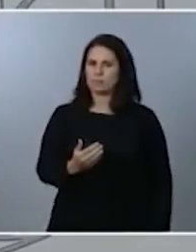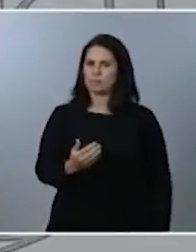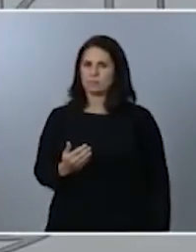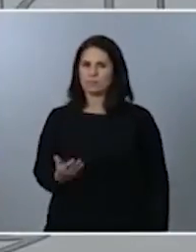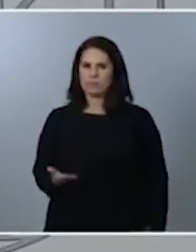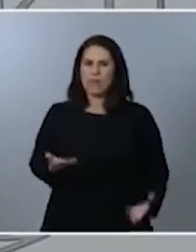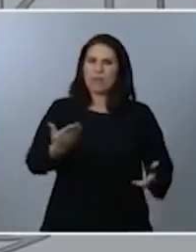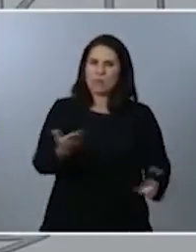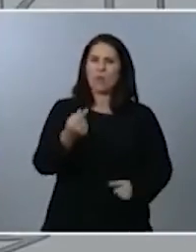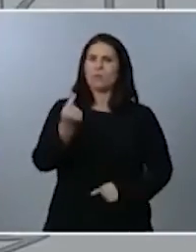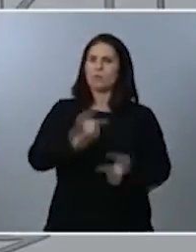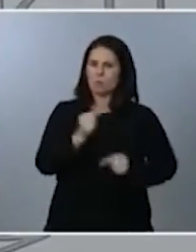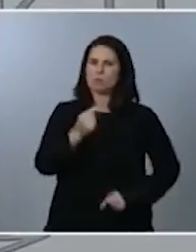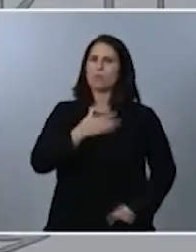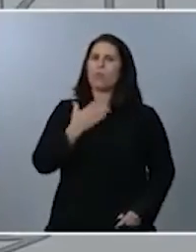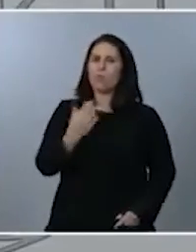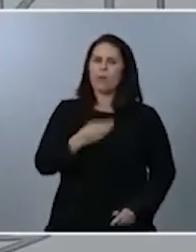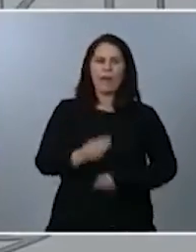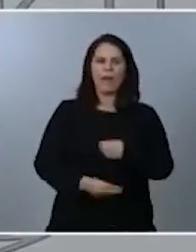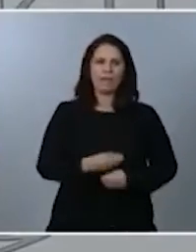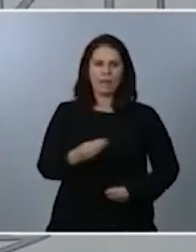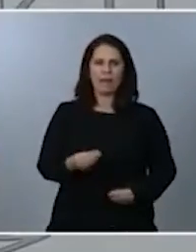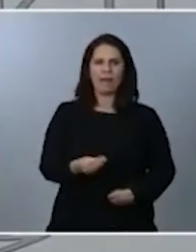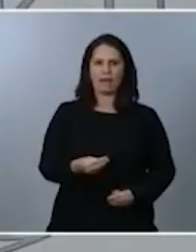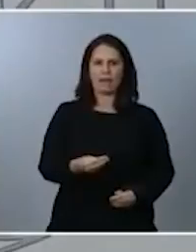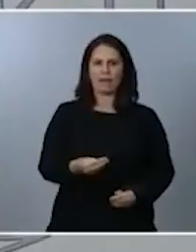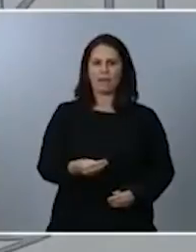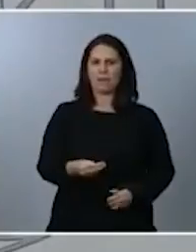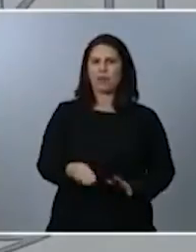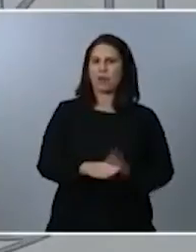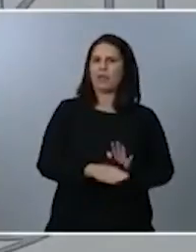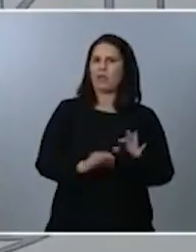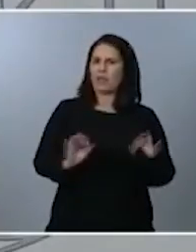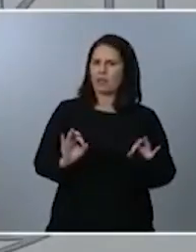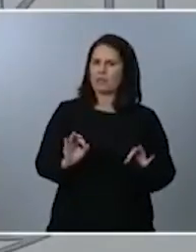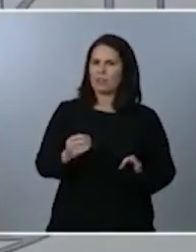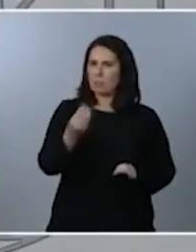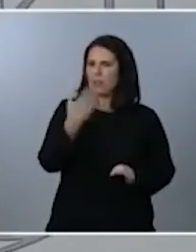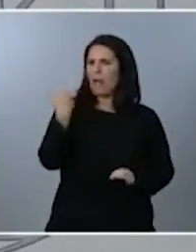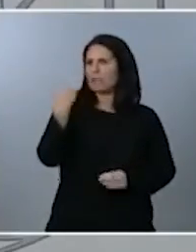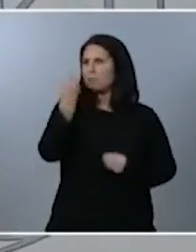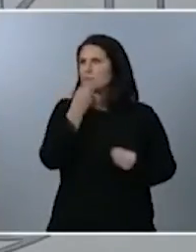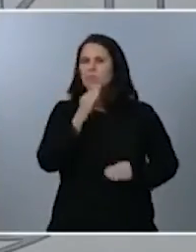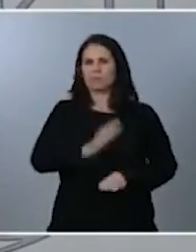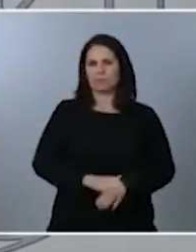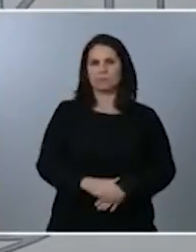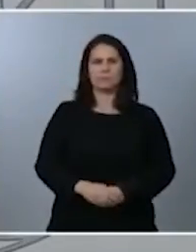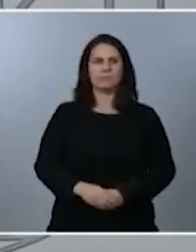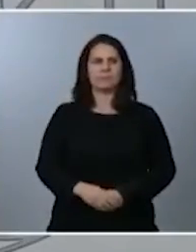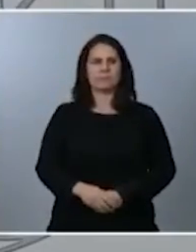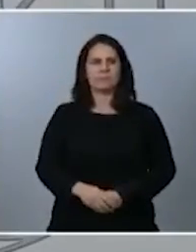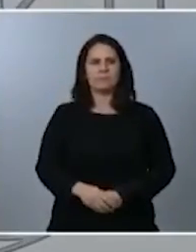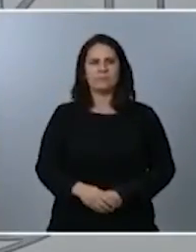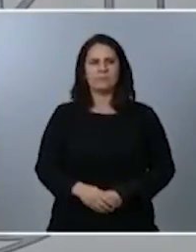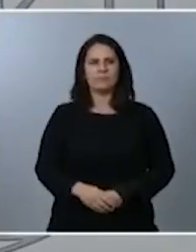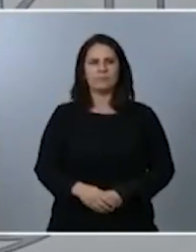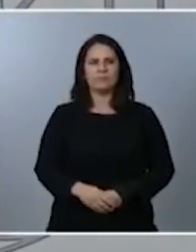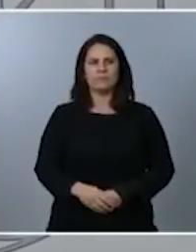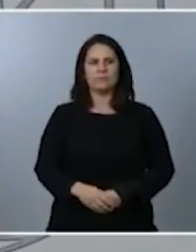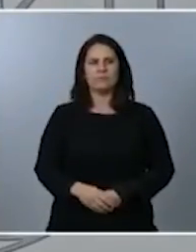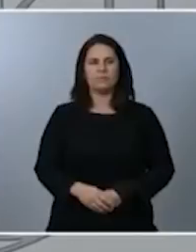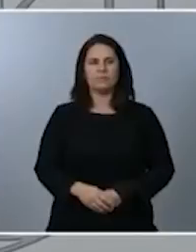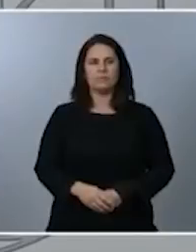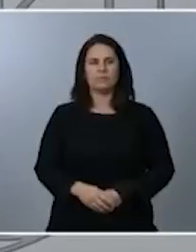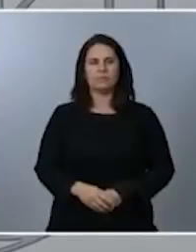desarrollar en las condiciones en las que está planteado. Yo tranquilidad respecto a esa situación puesto